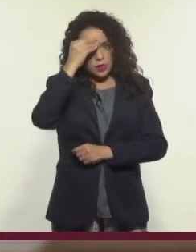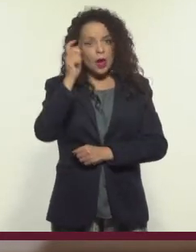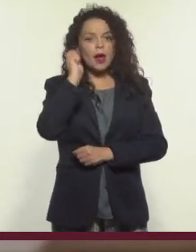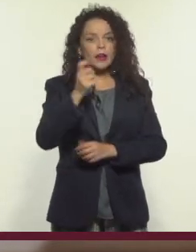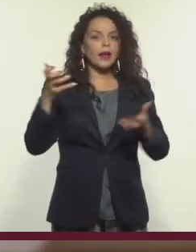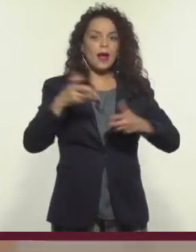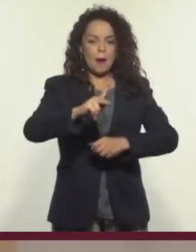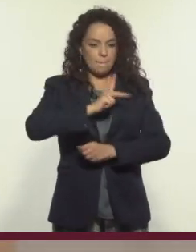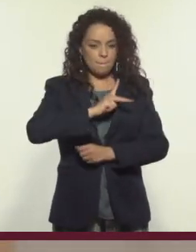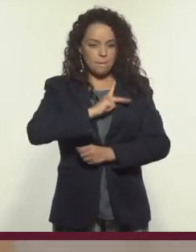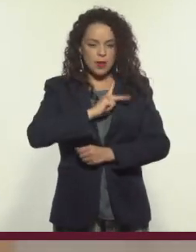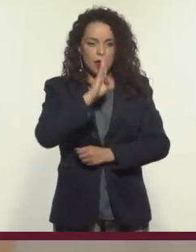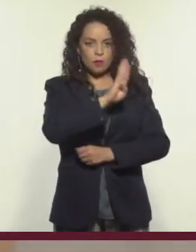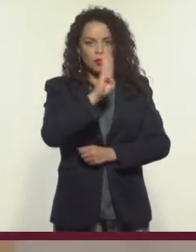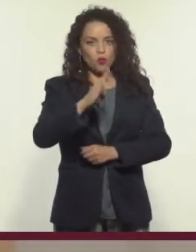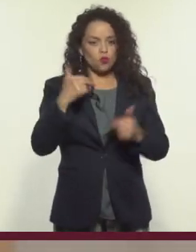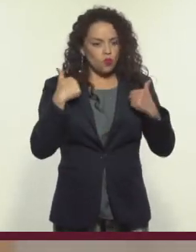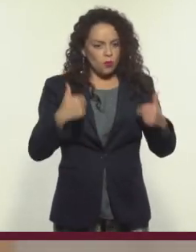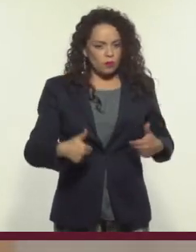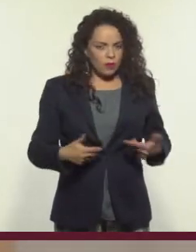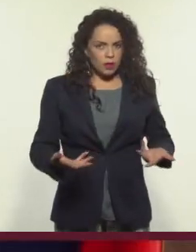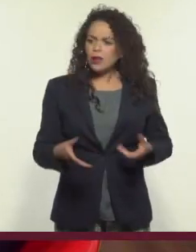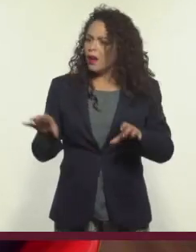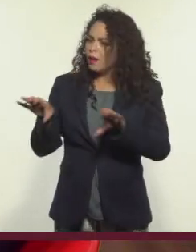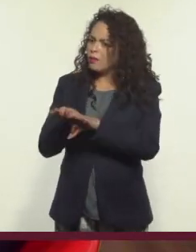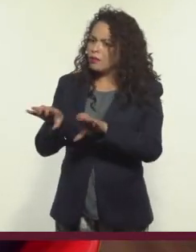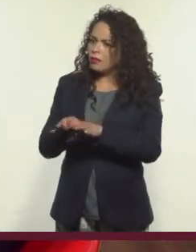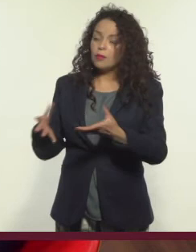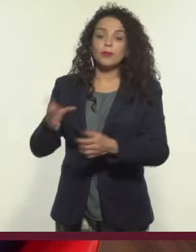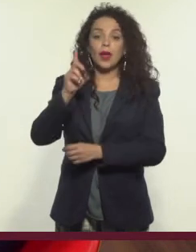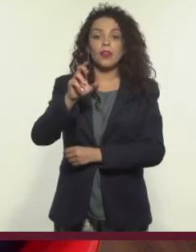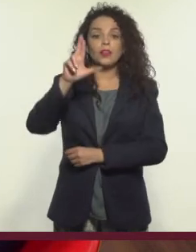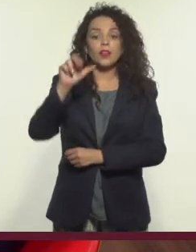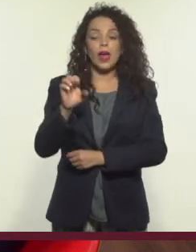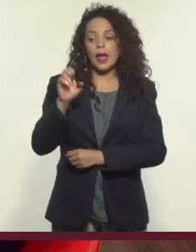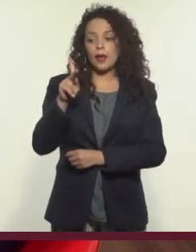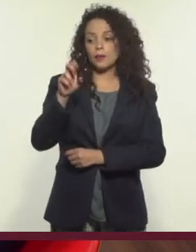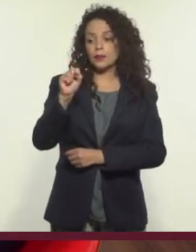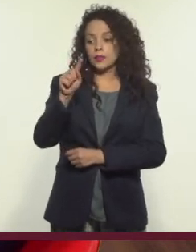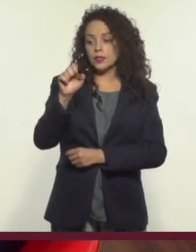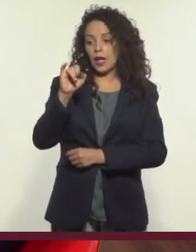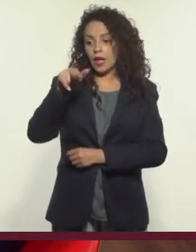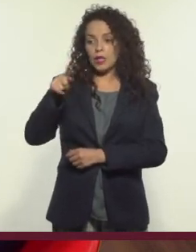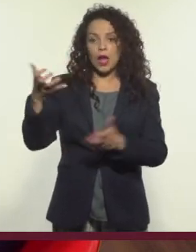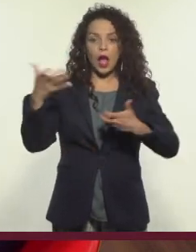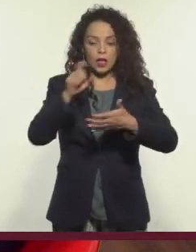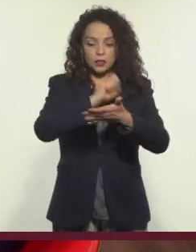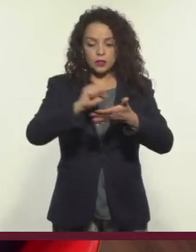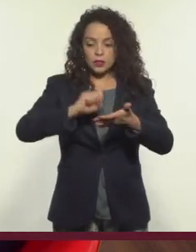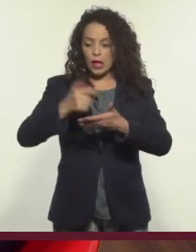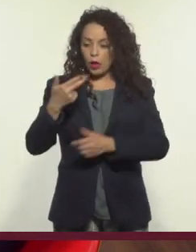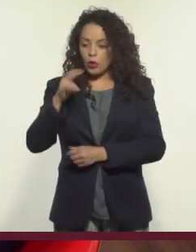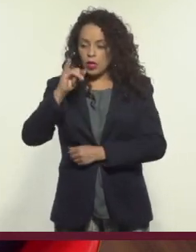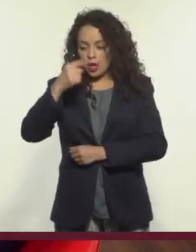biblioteca humana? ¿Y cómo vamos a hacer eso? Pues justamente la doctora Epstein escribió una guía sobre cómo hacer una.